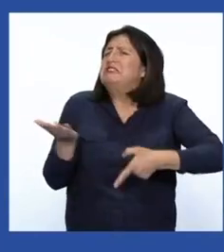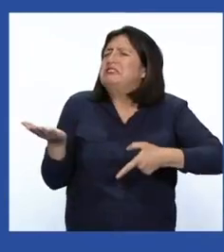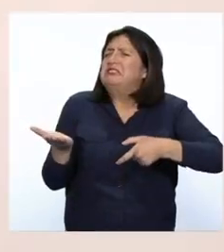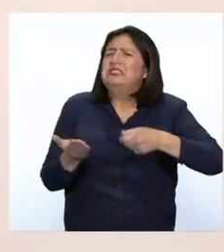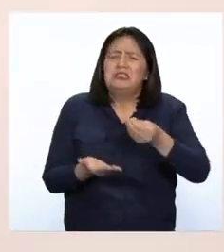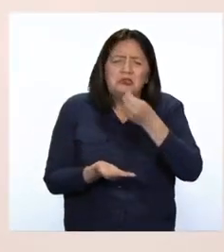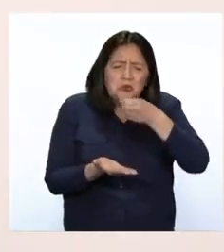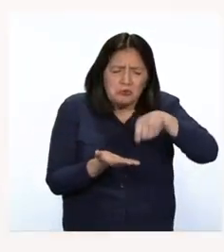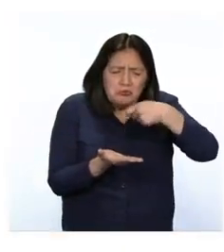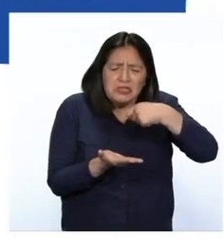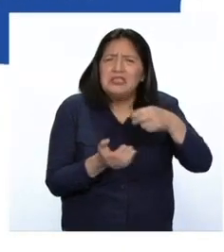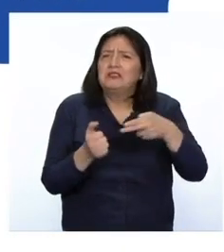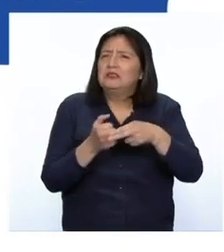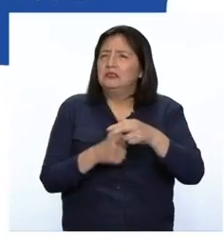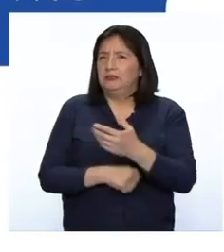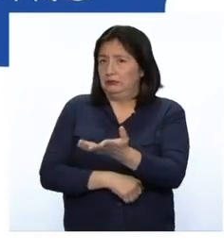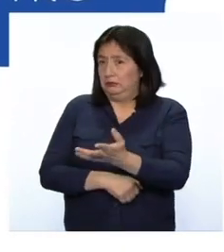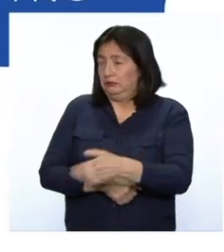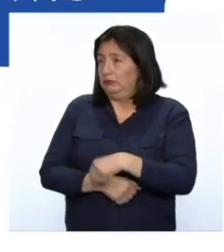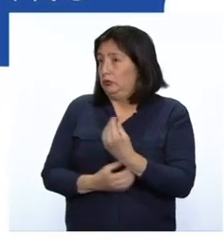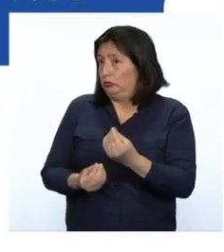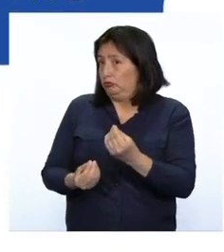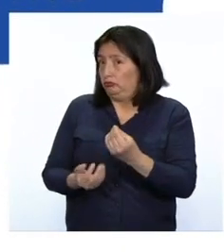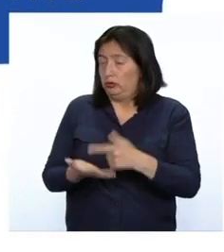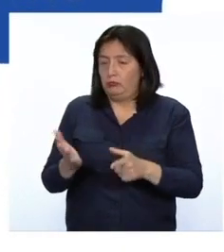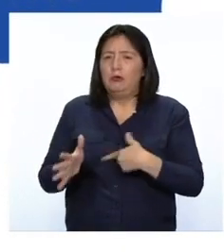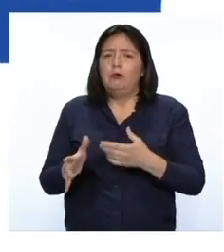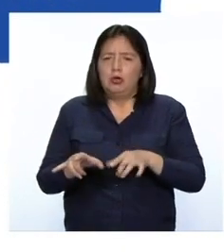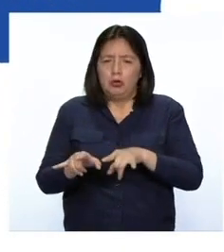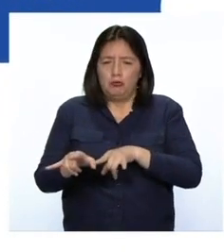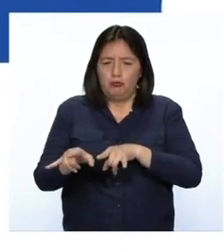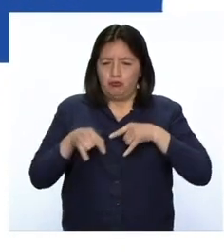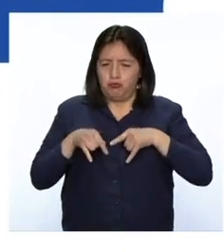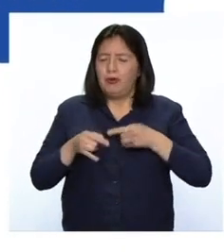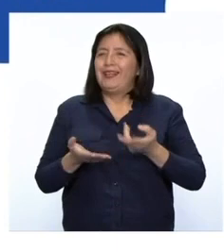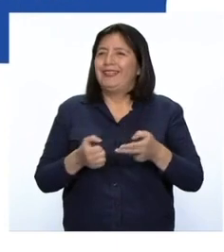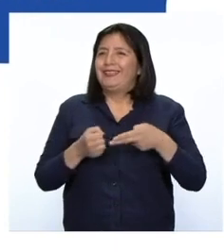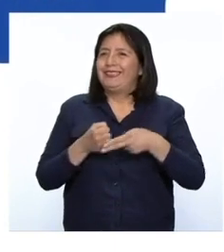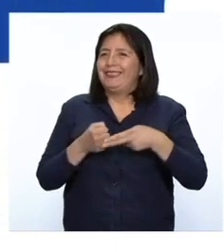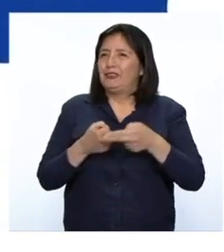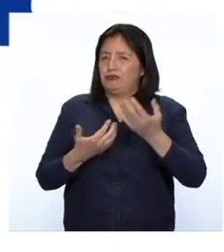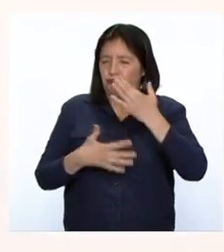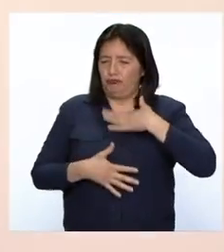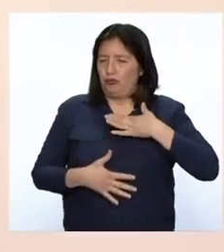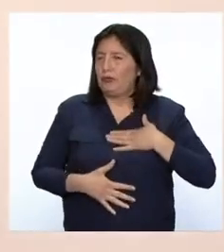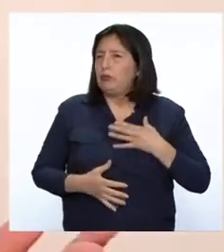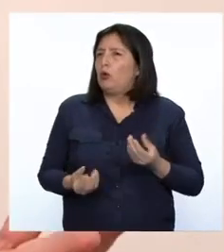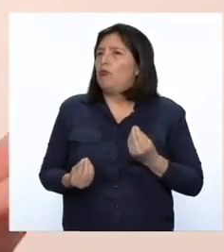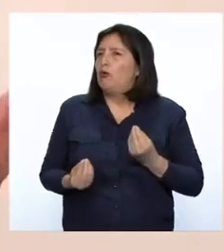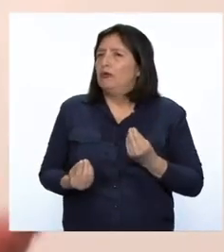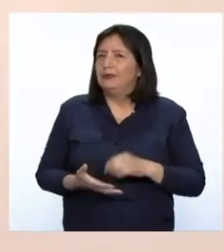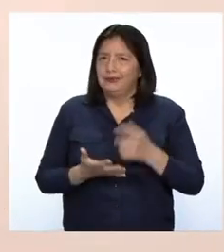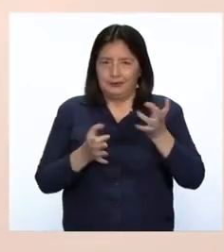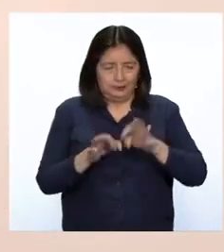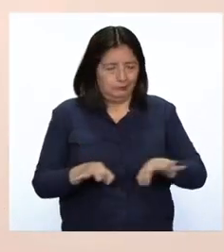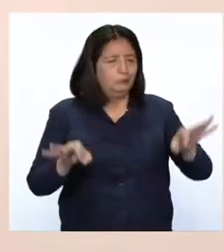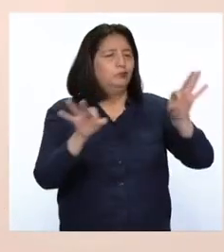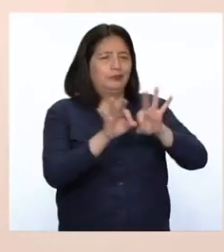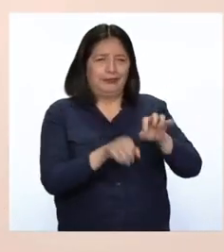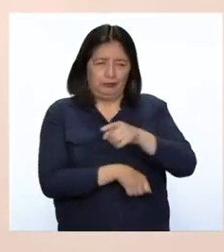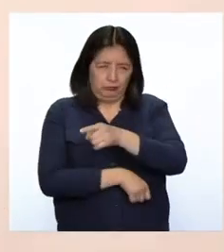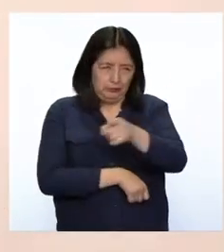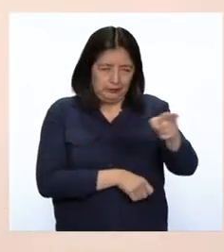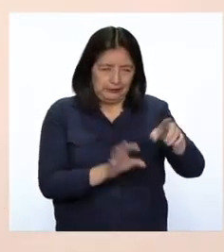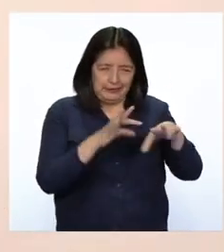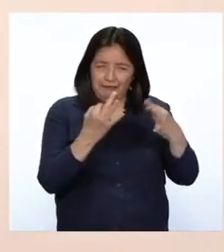hierro? Ahora, ¿cómo podemos mejorar la absorción del hierro en nuestro organismo? Es importante que todas y